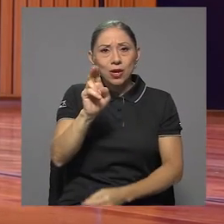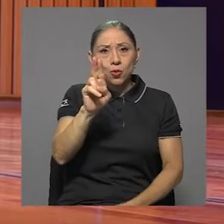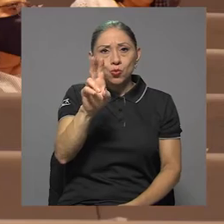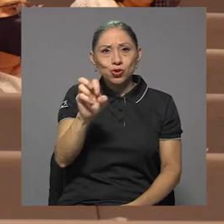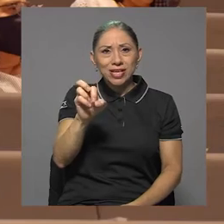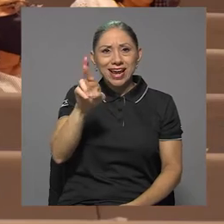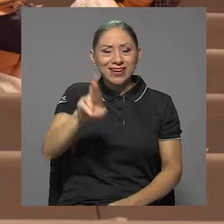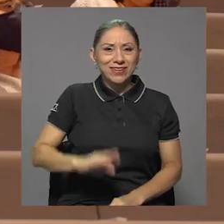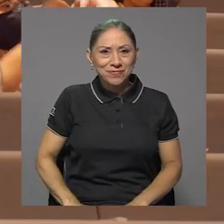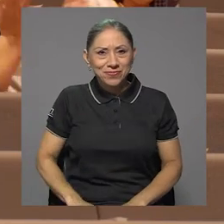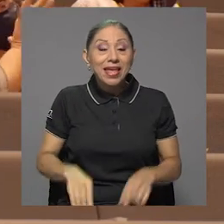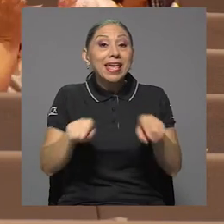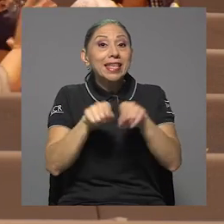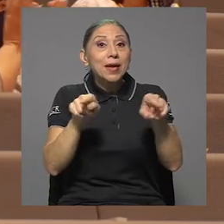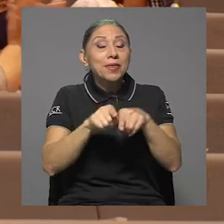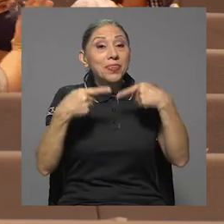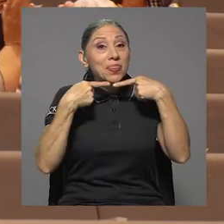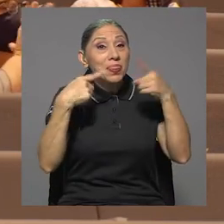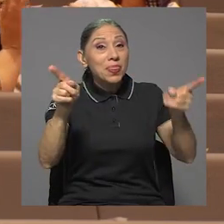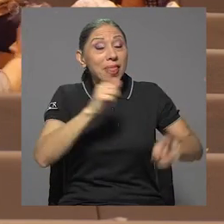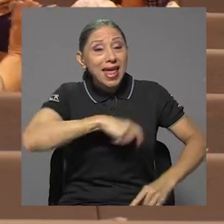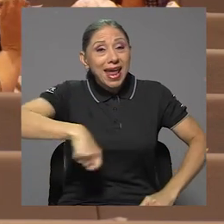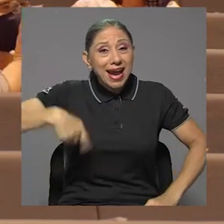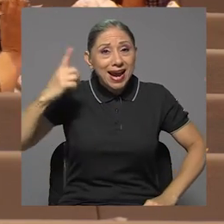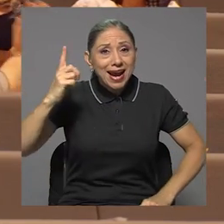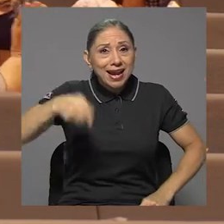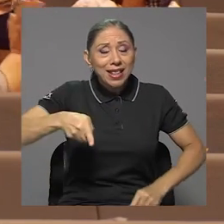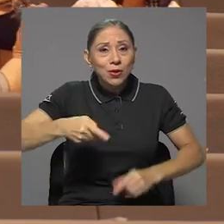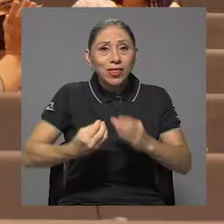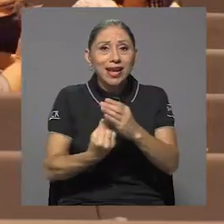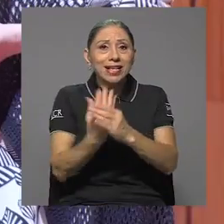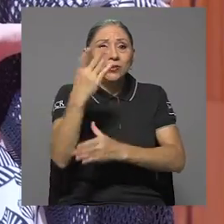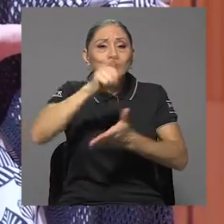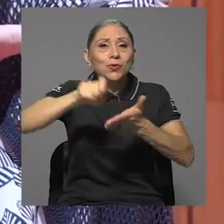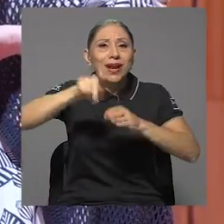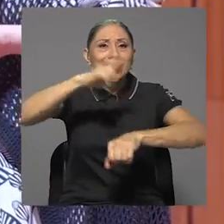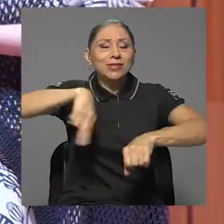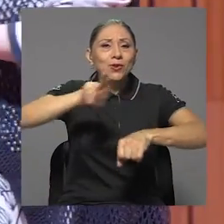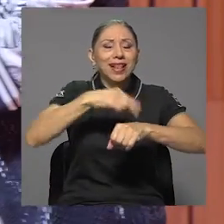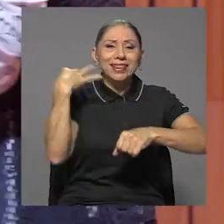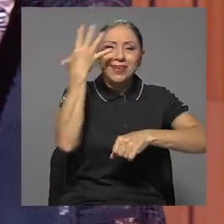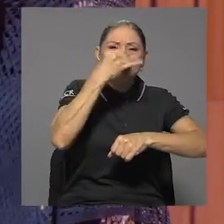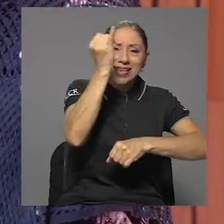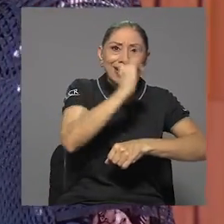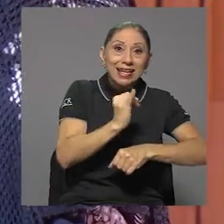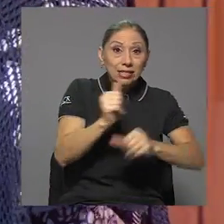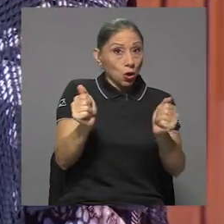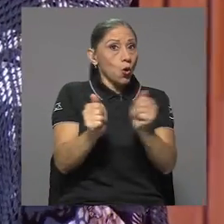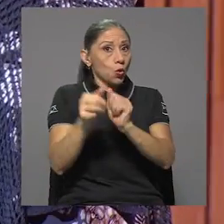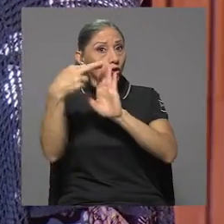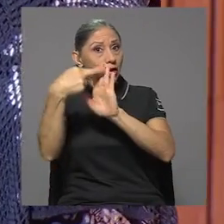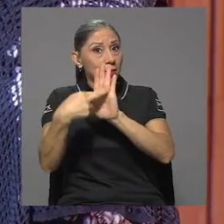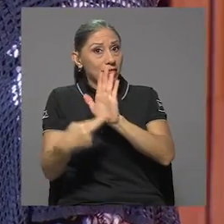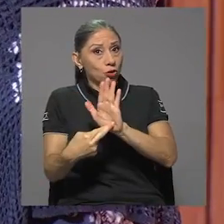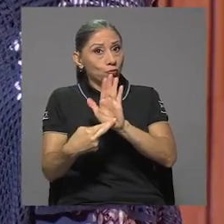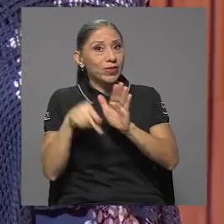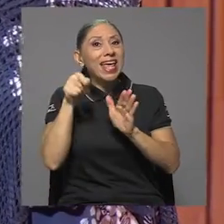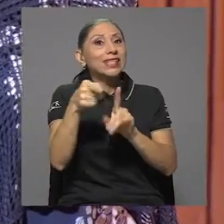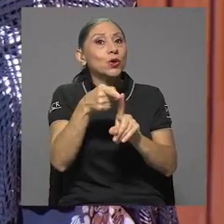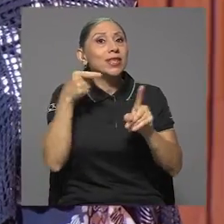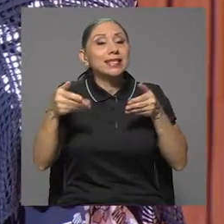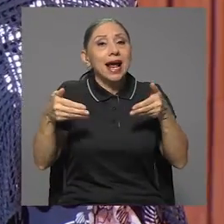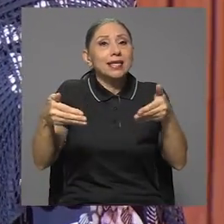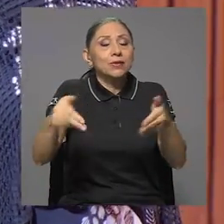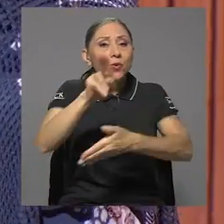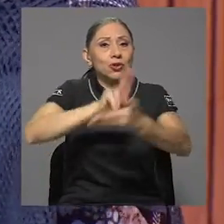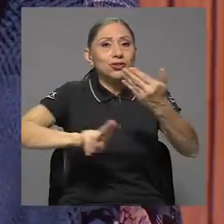UCR y el Decreto de Creación de la Escuela Nacional de Bellas Artes y el Reglamento de dicha escuela del Archivo